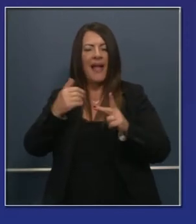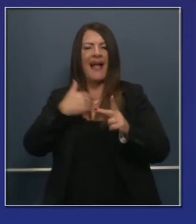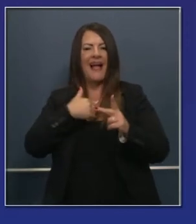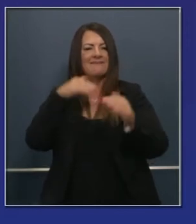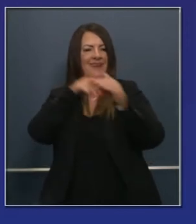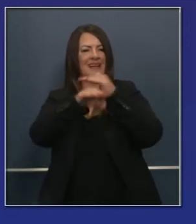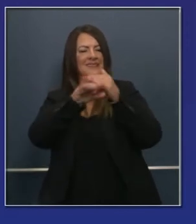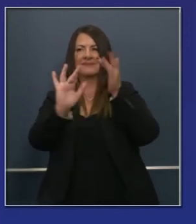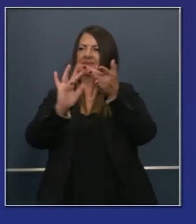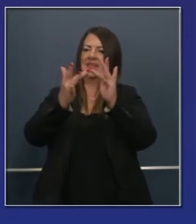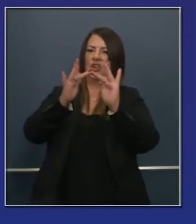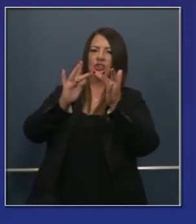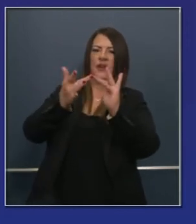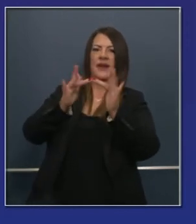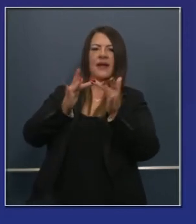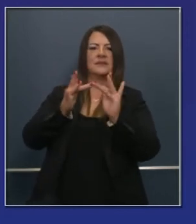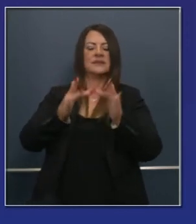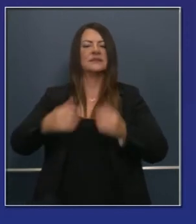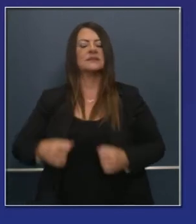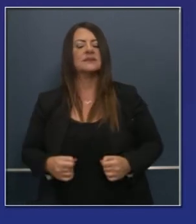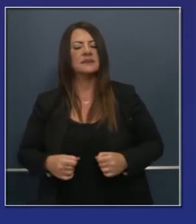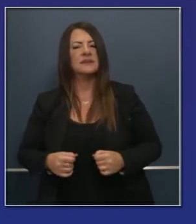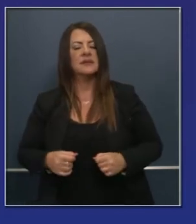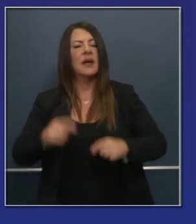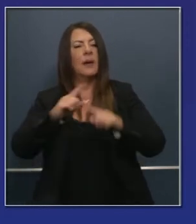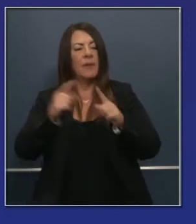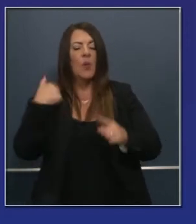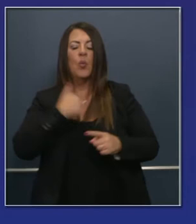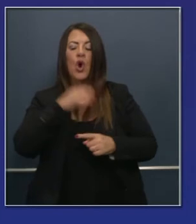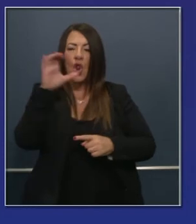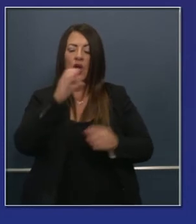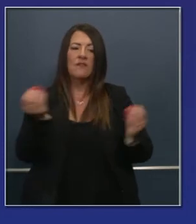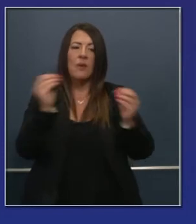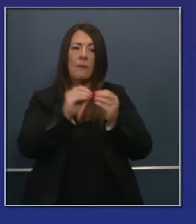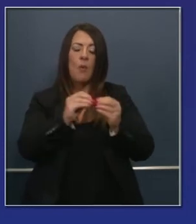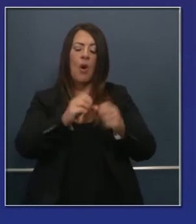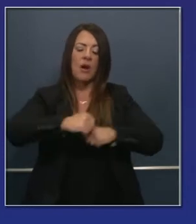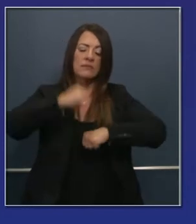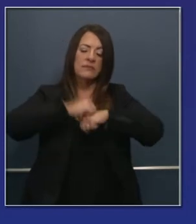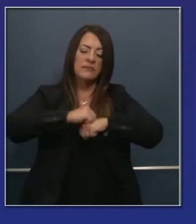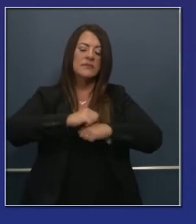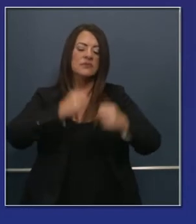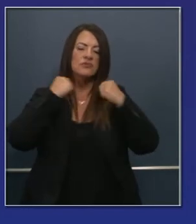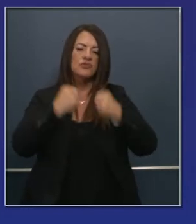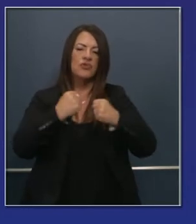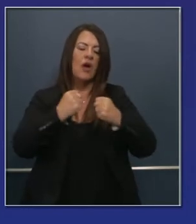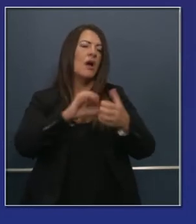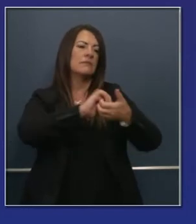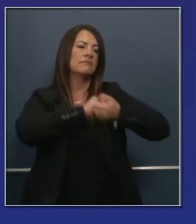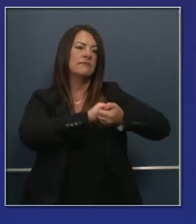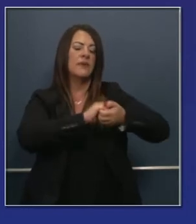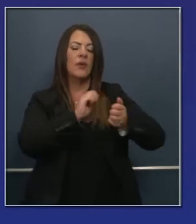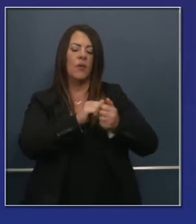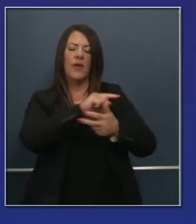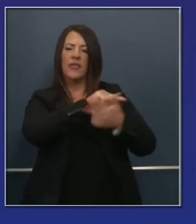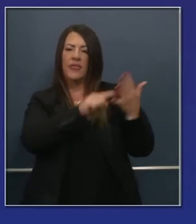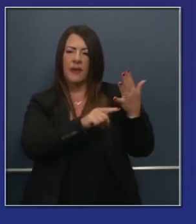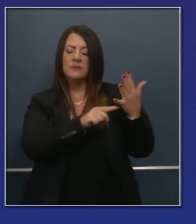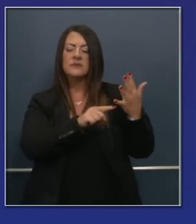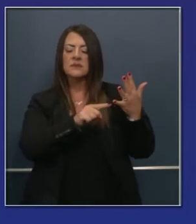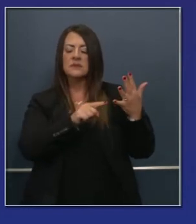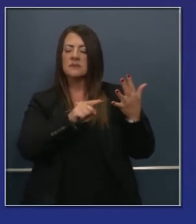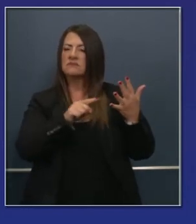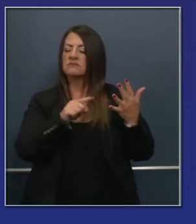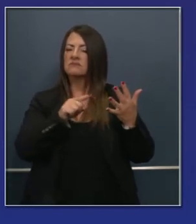californianos, pero ahora estamos pidiendo algo que necesitamos, un trabajo en conjunto con ellos, más